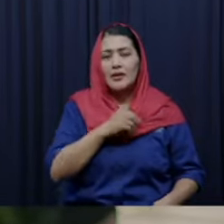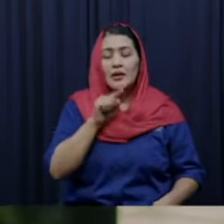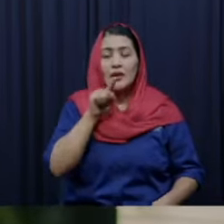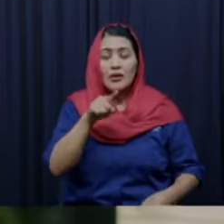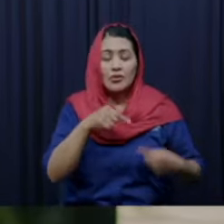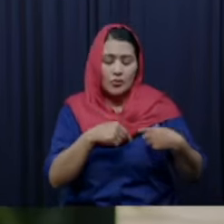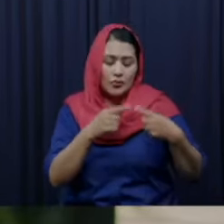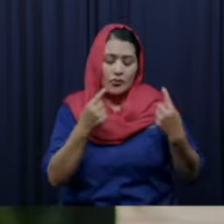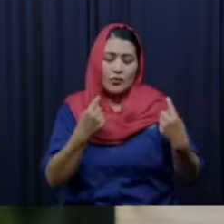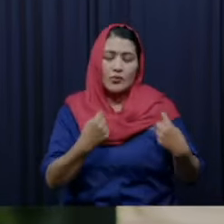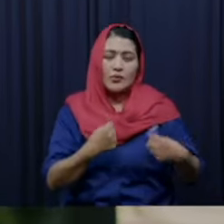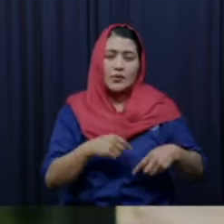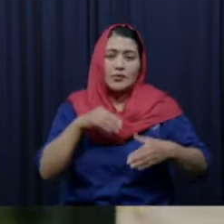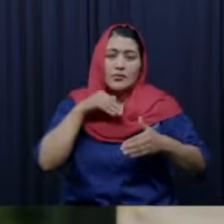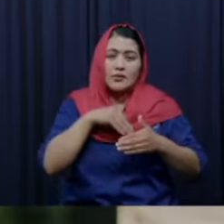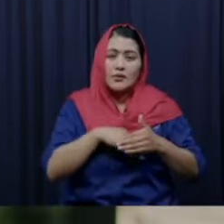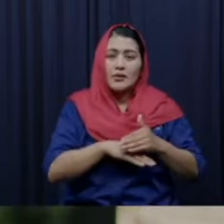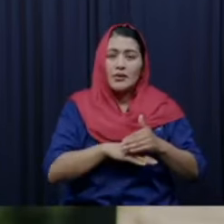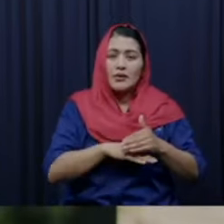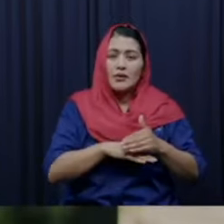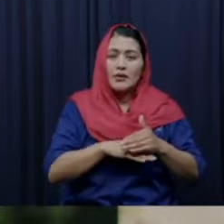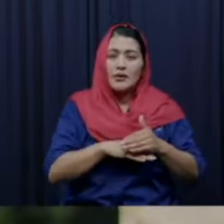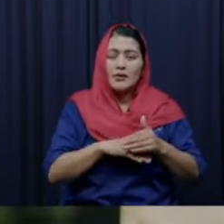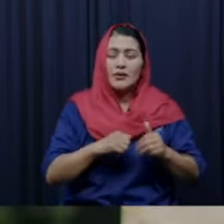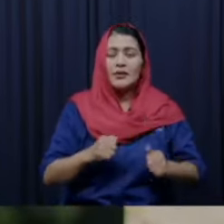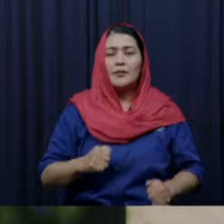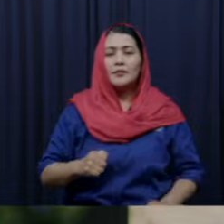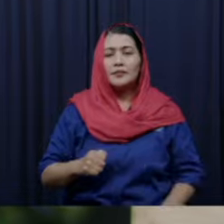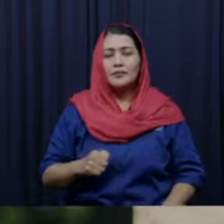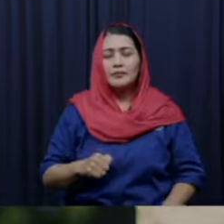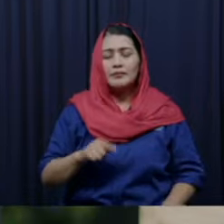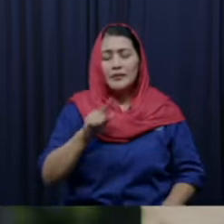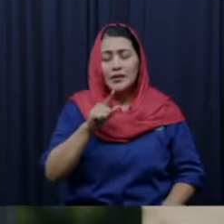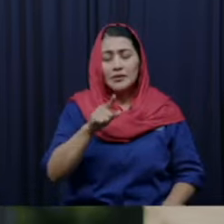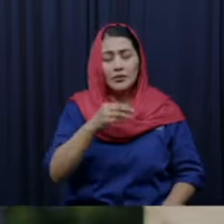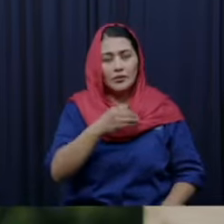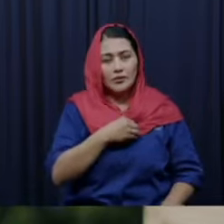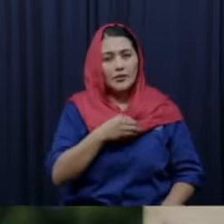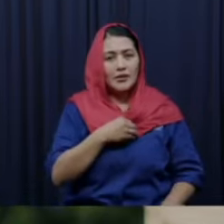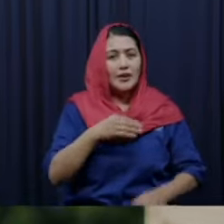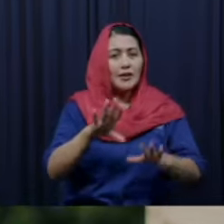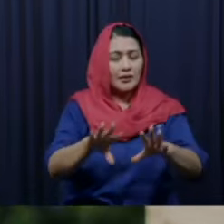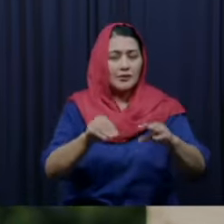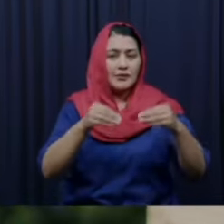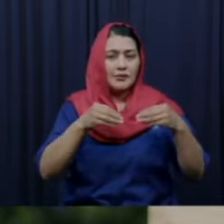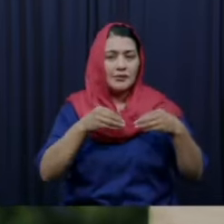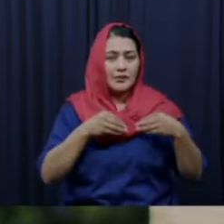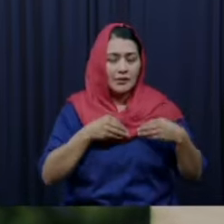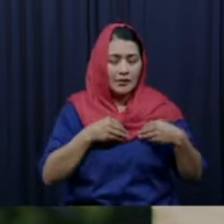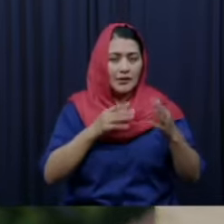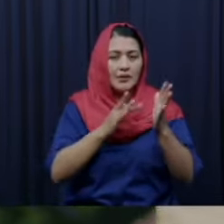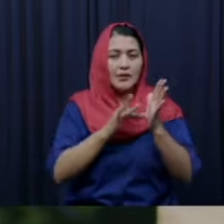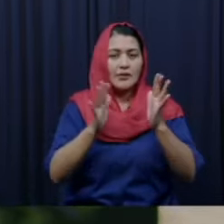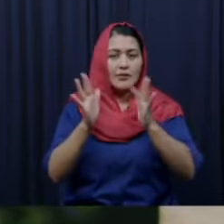de entregarle tu corazón a Cristo Jesús ese sería un momento adecuado para hacerlo